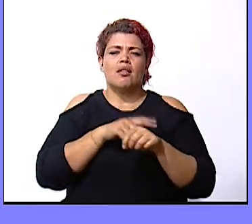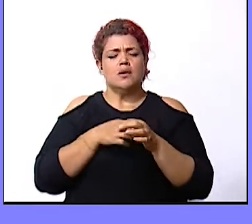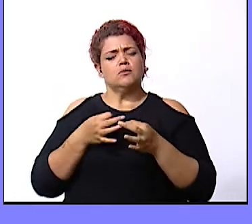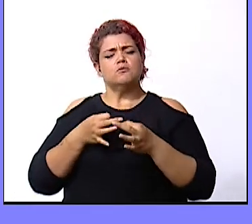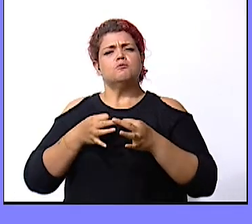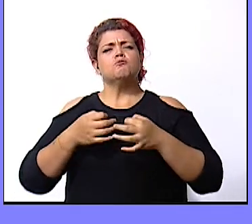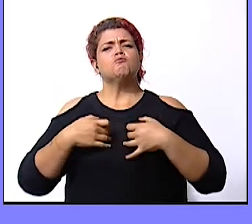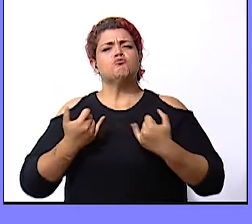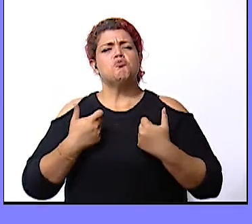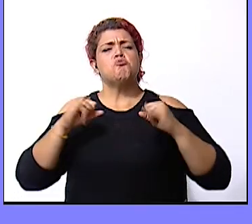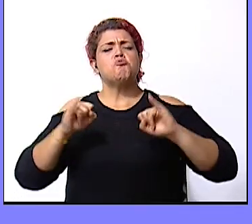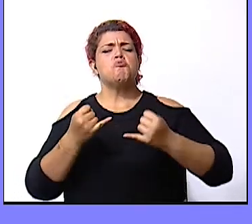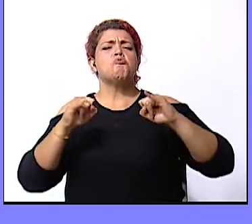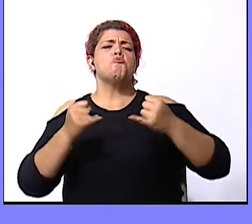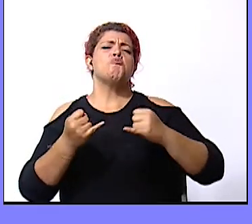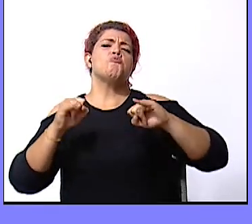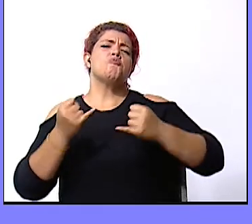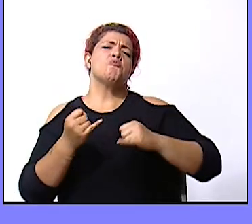podrás jugar